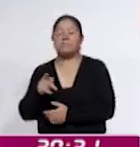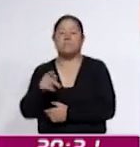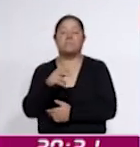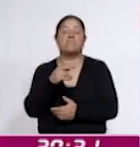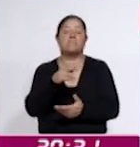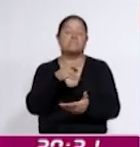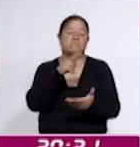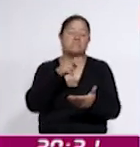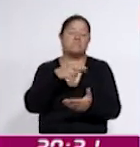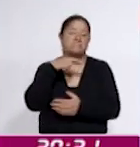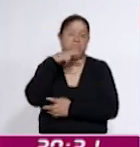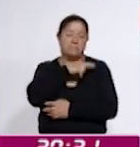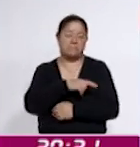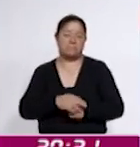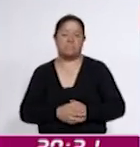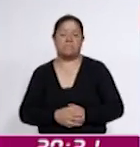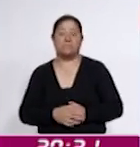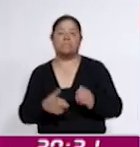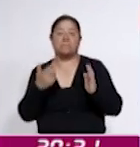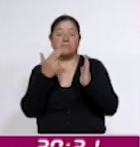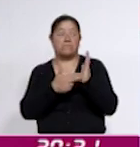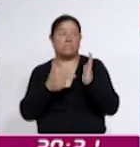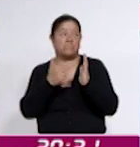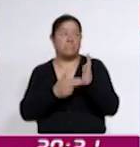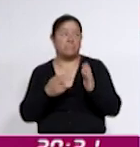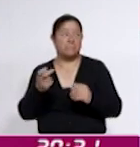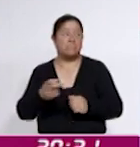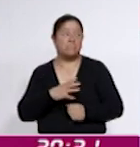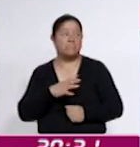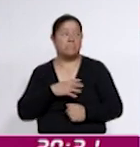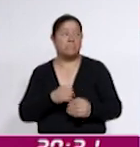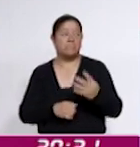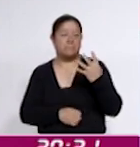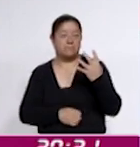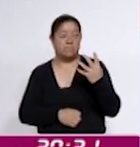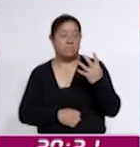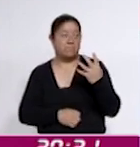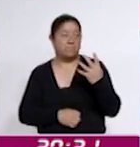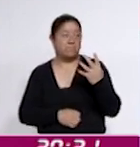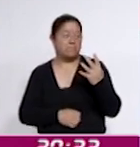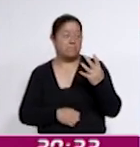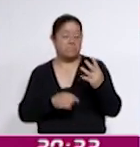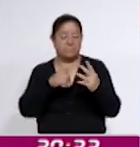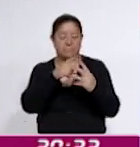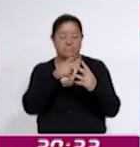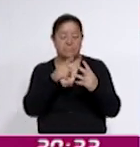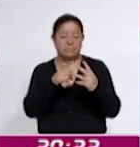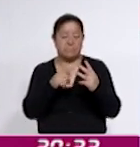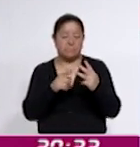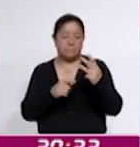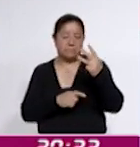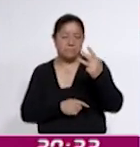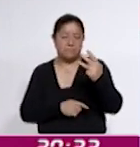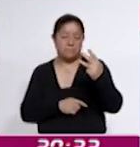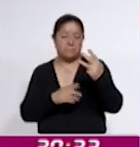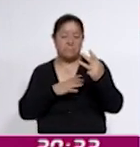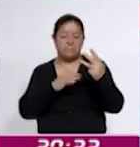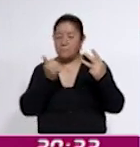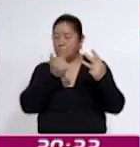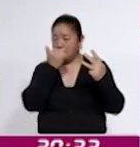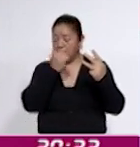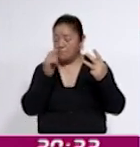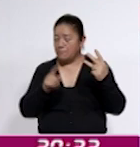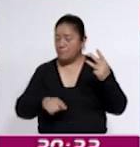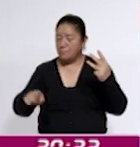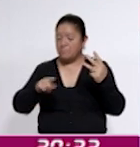Dentro de estos talleres, en total son cuatro, y tres son impartidos por alumnos de noveno